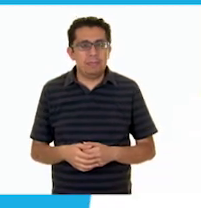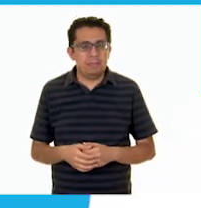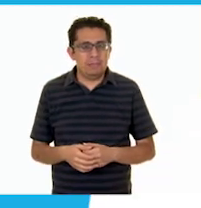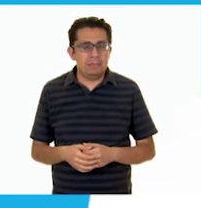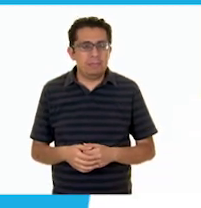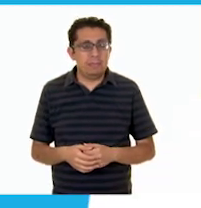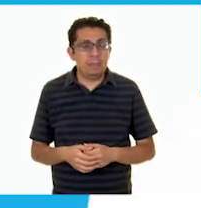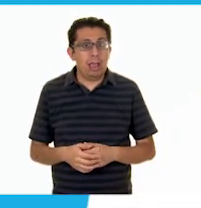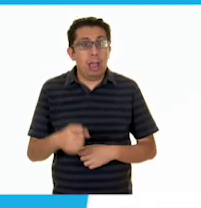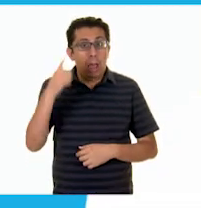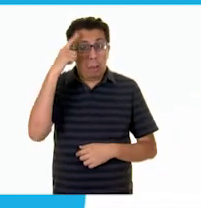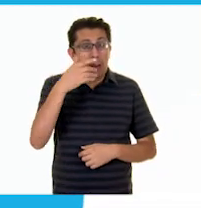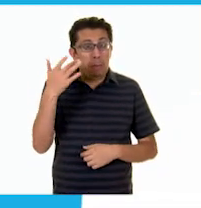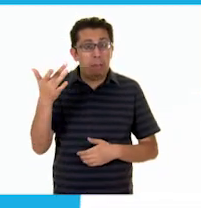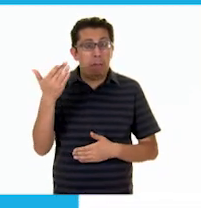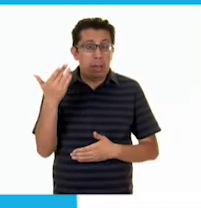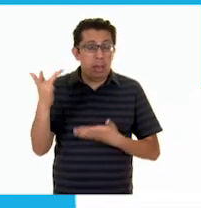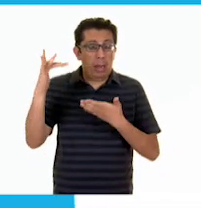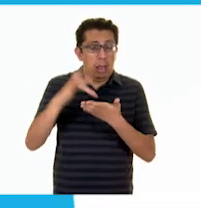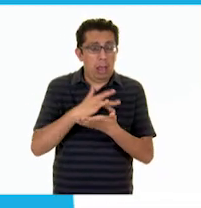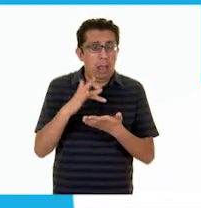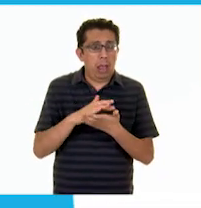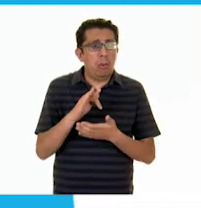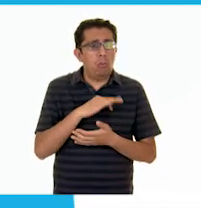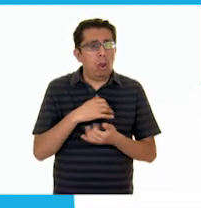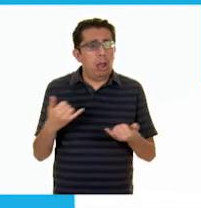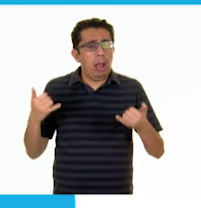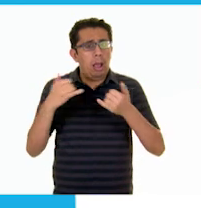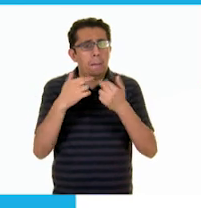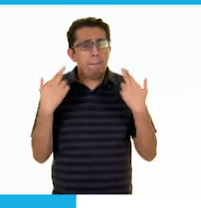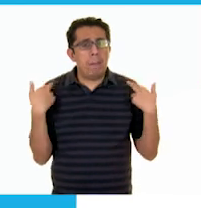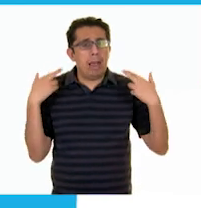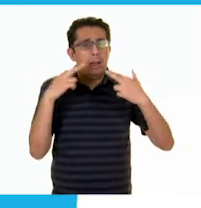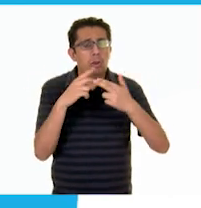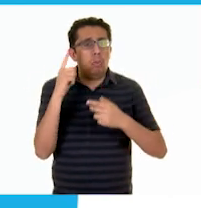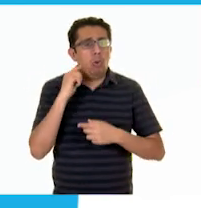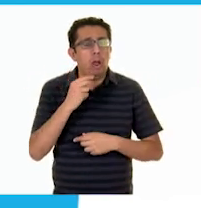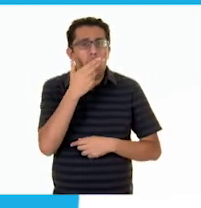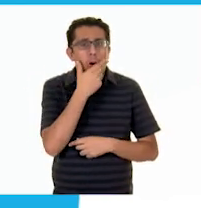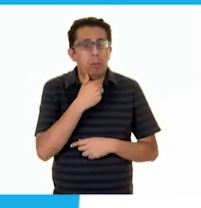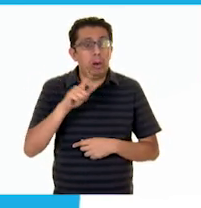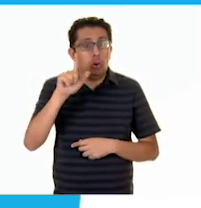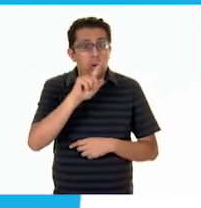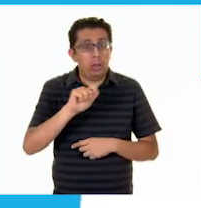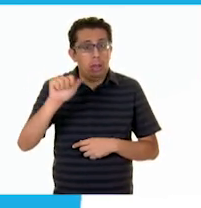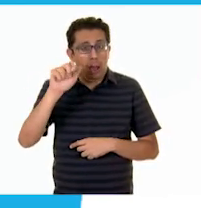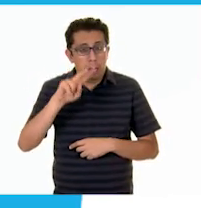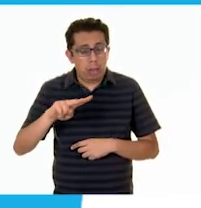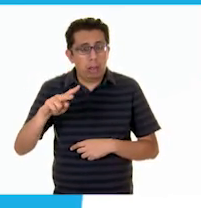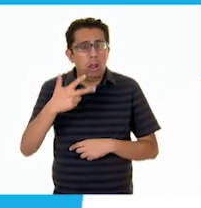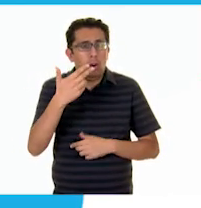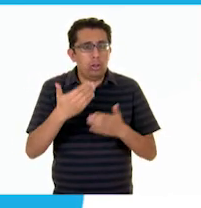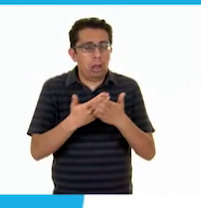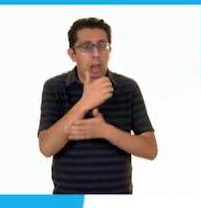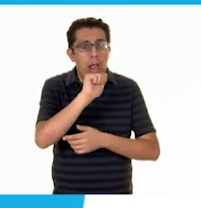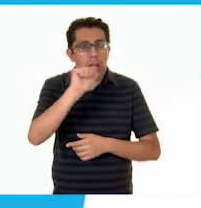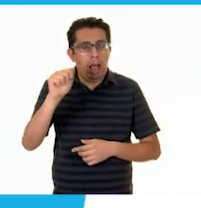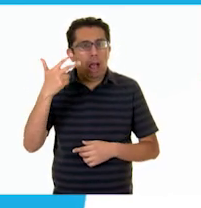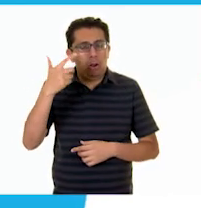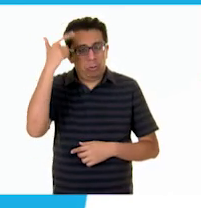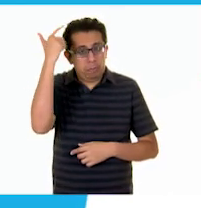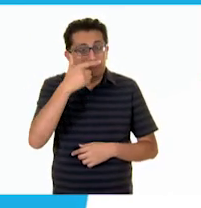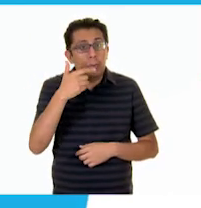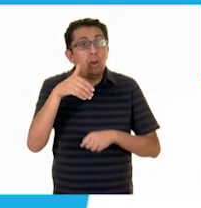Para solicitar apoyo pedagógico, comunícate con maestras y maestros de lunes a viernes de 8 a 20 horas al